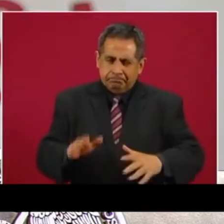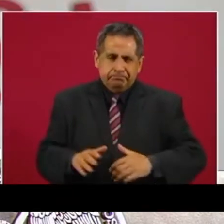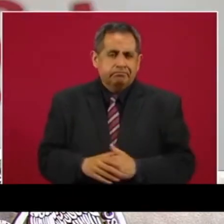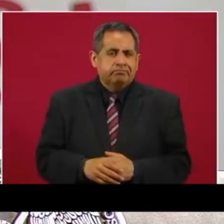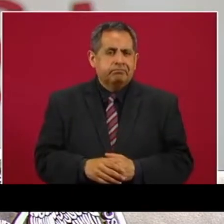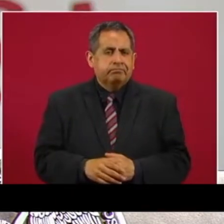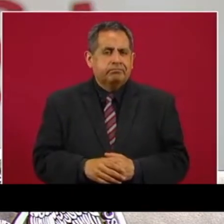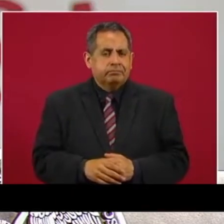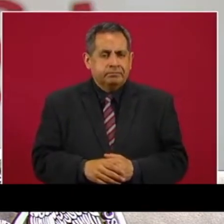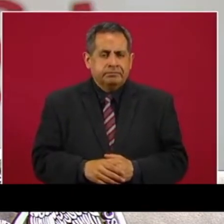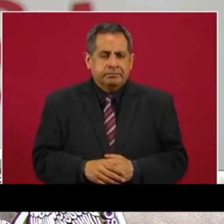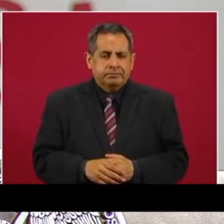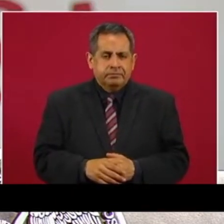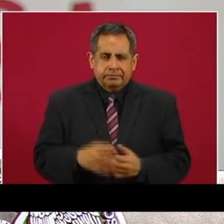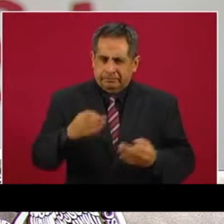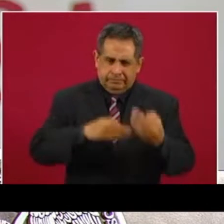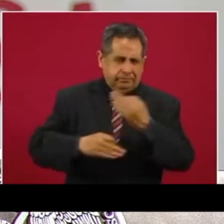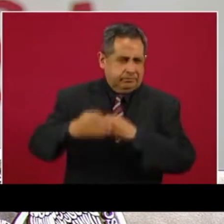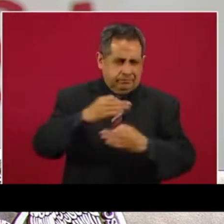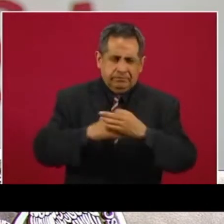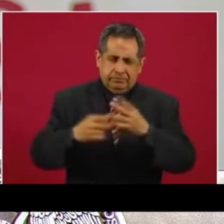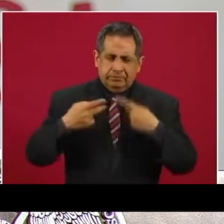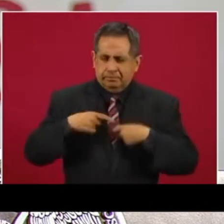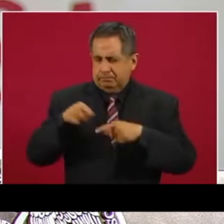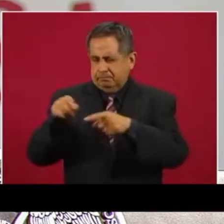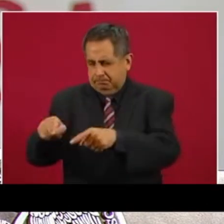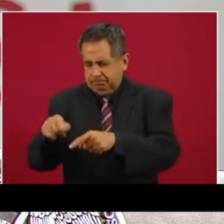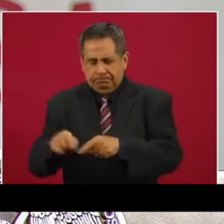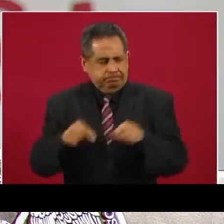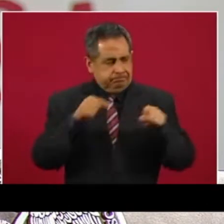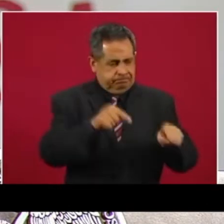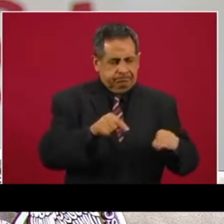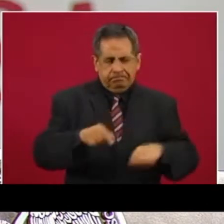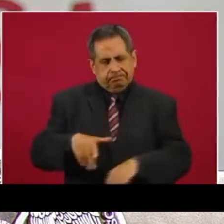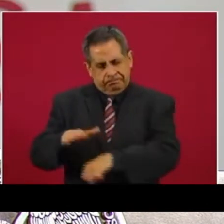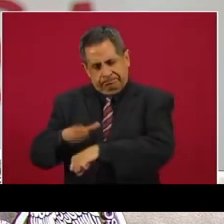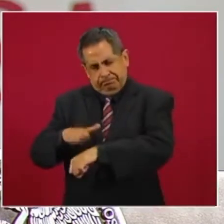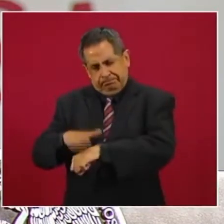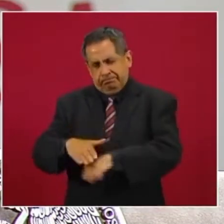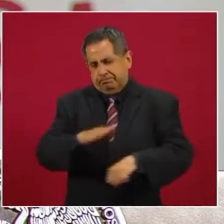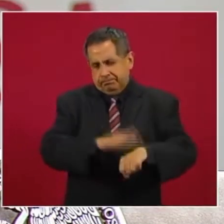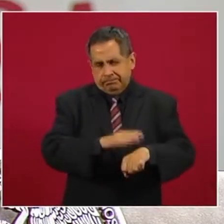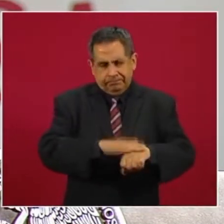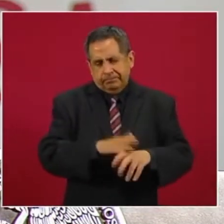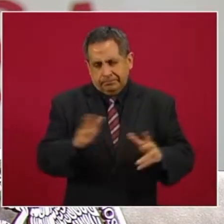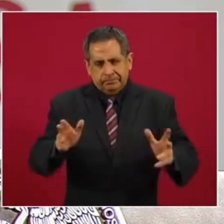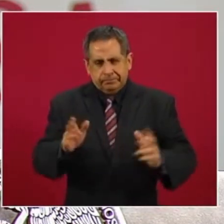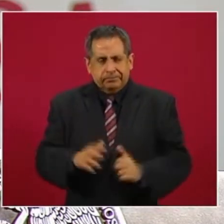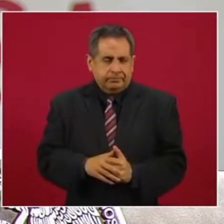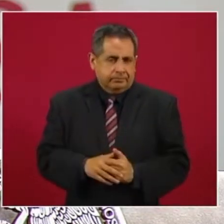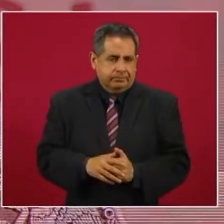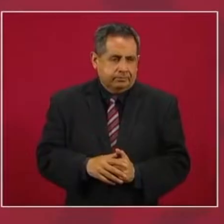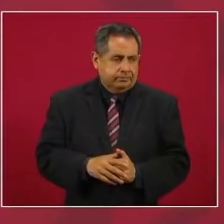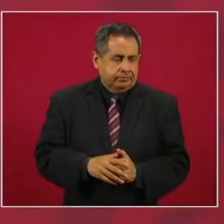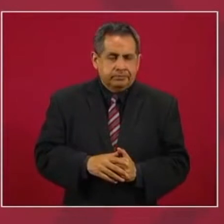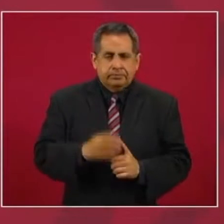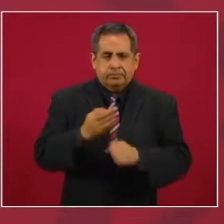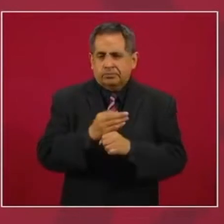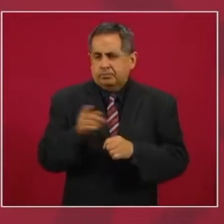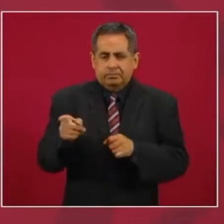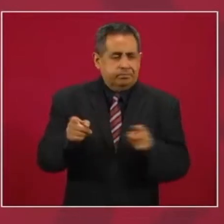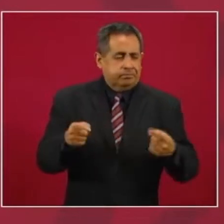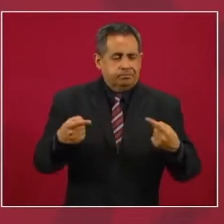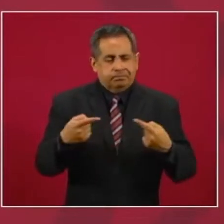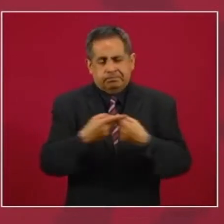todos los que intervienen en este conflicto y en